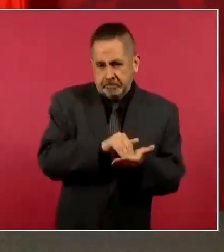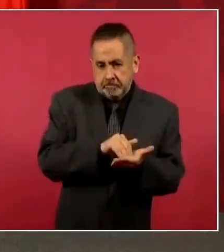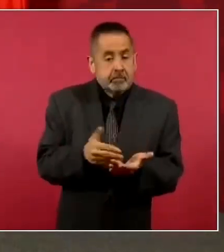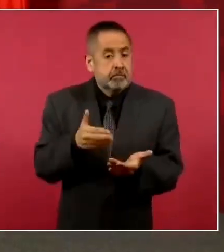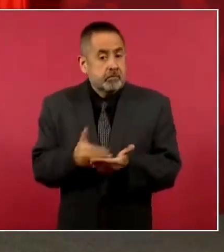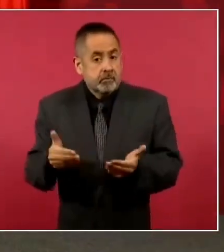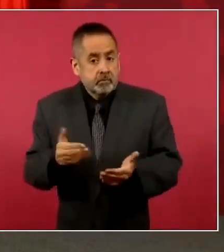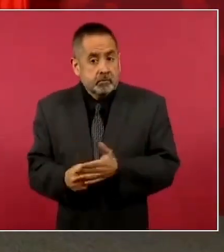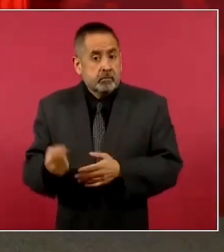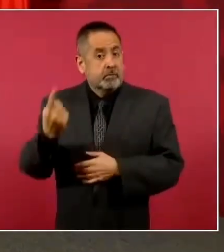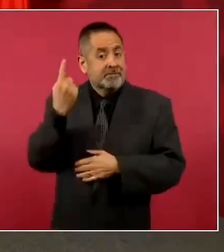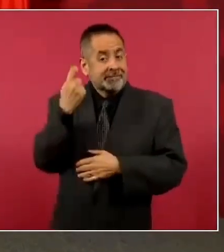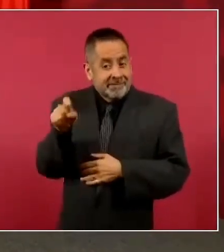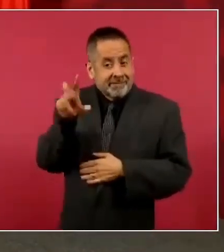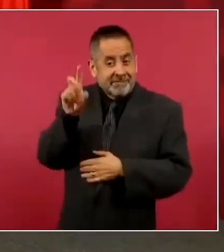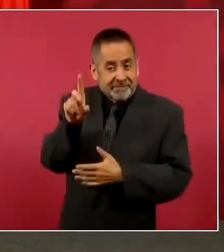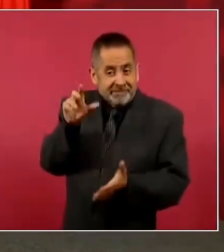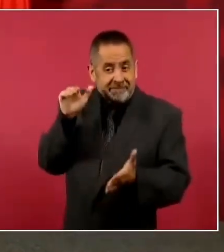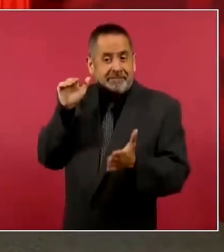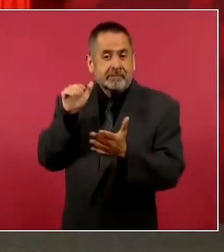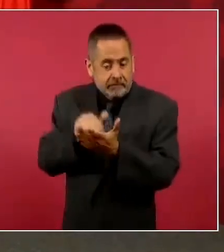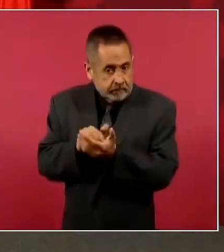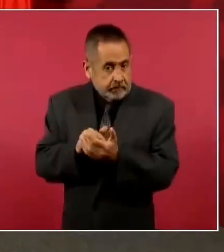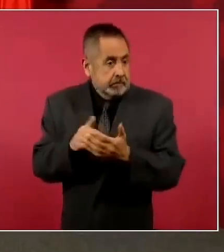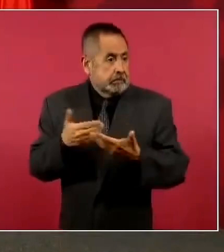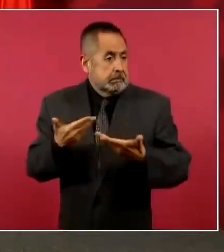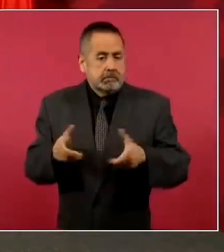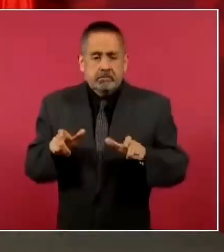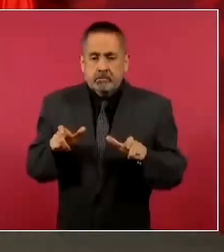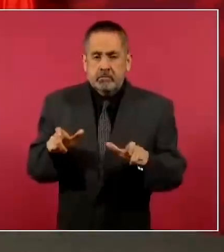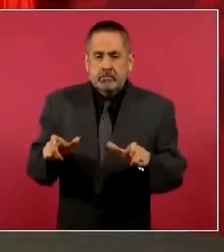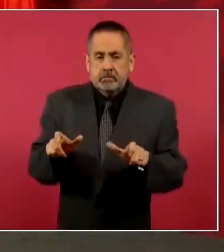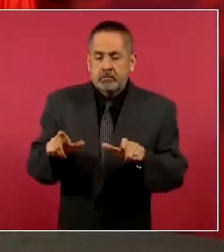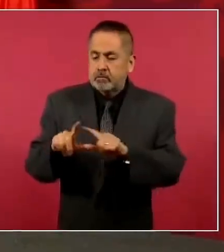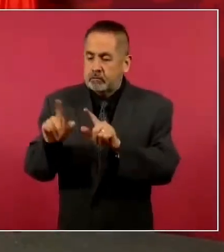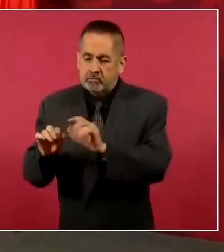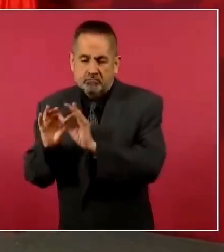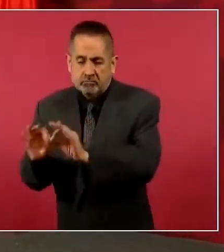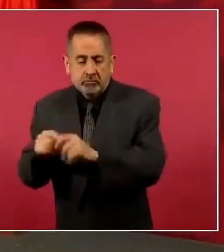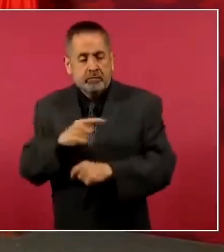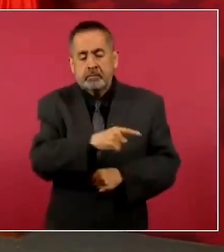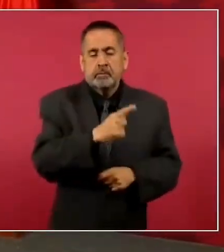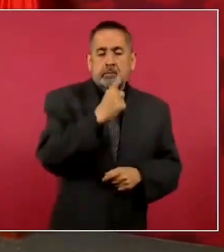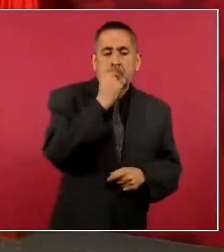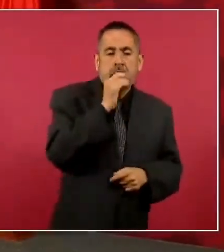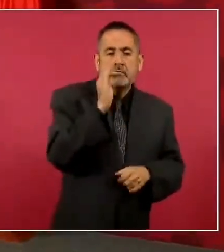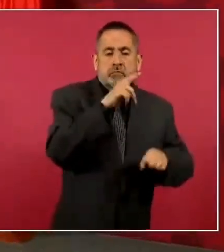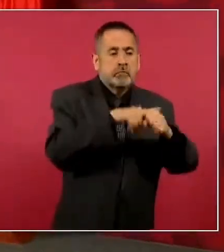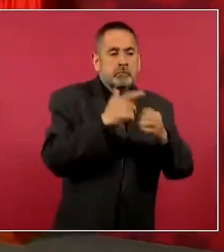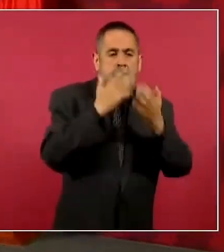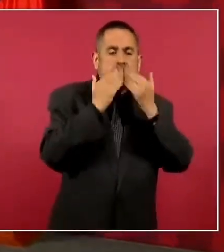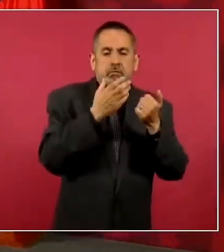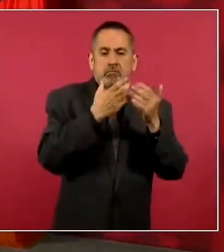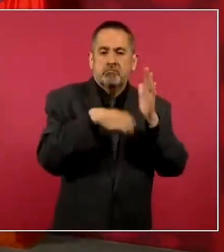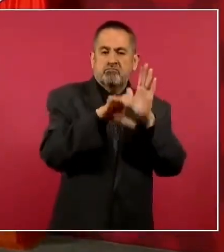ahora son 130 mil, además la Guardia, digo, la Policía Federal no tenía cuarteles,